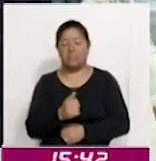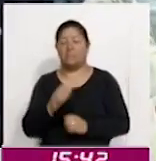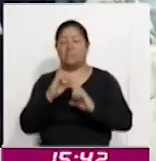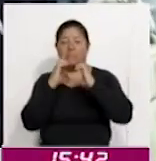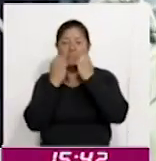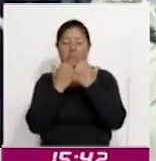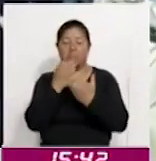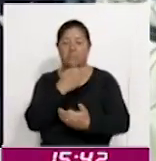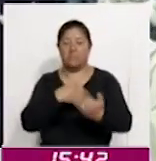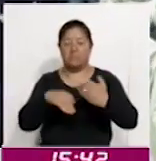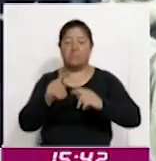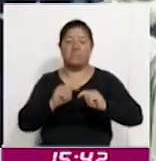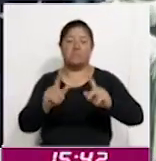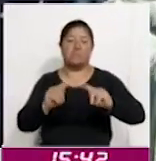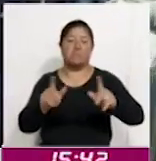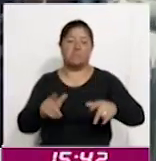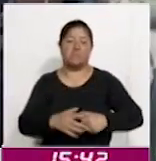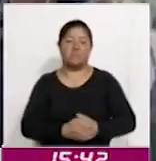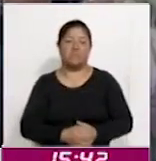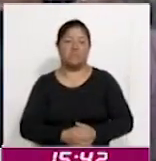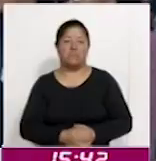comunidades tlaxcaltecas.